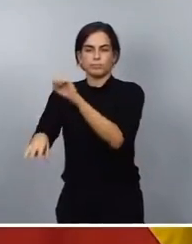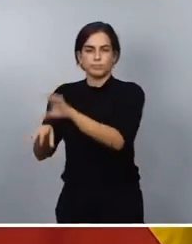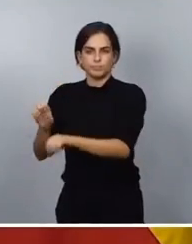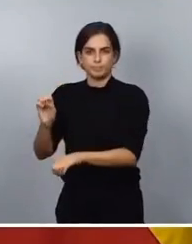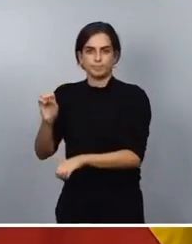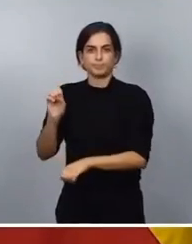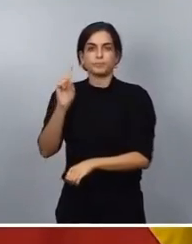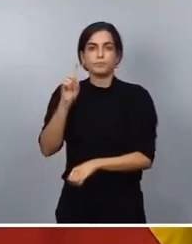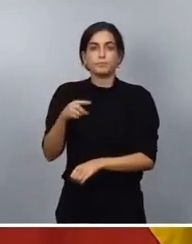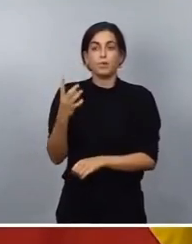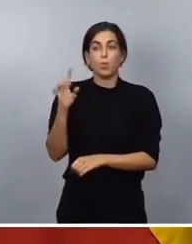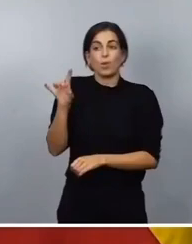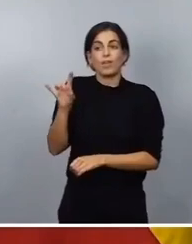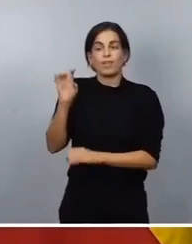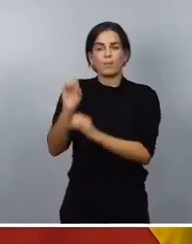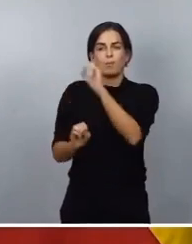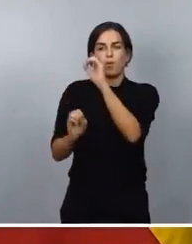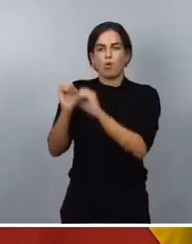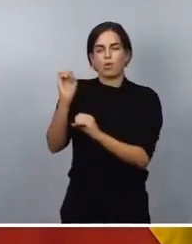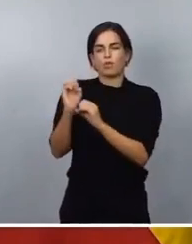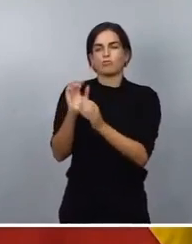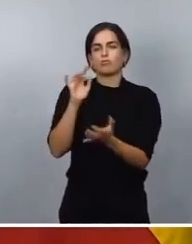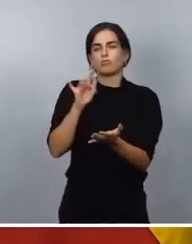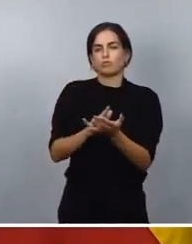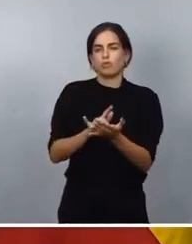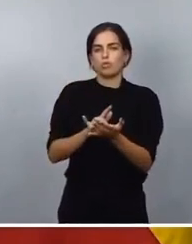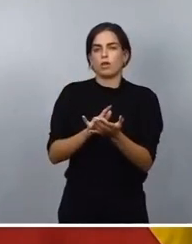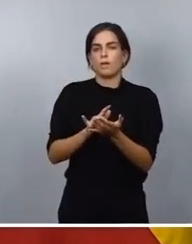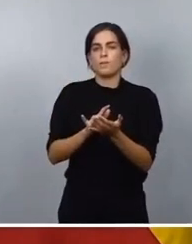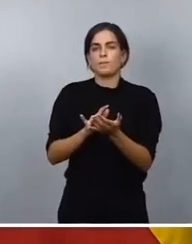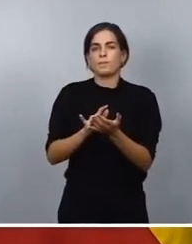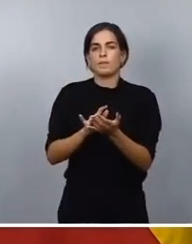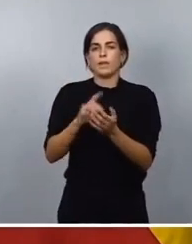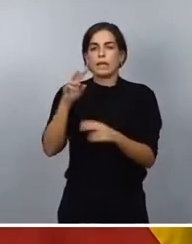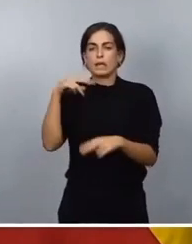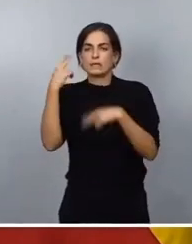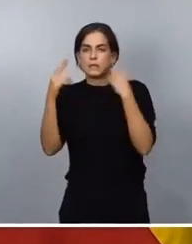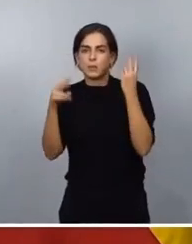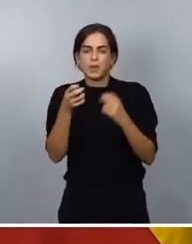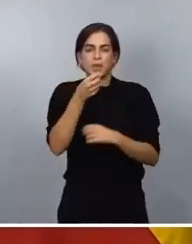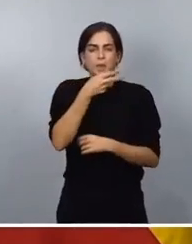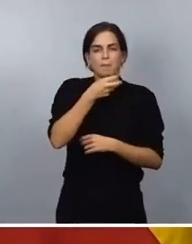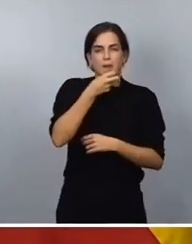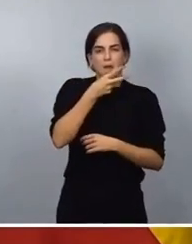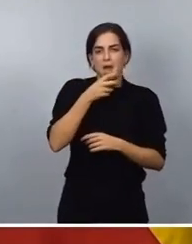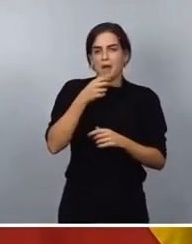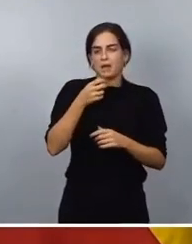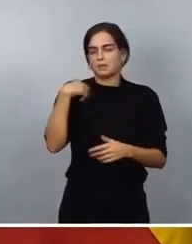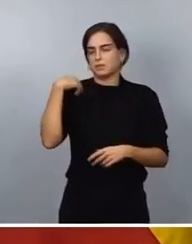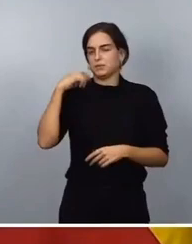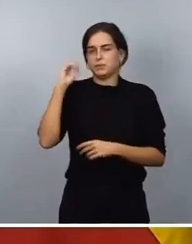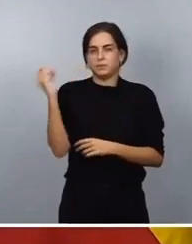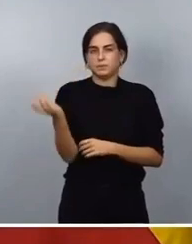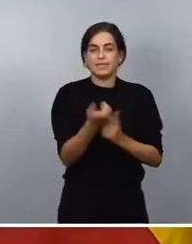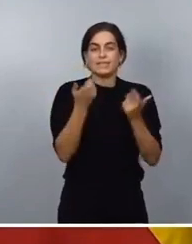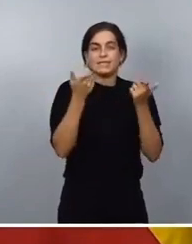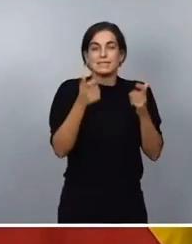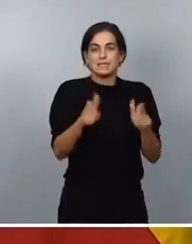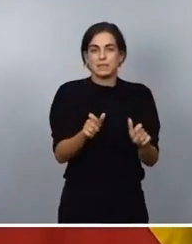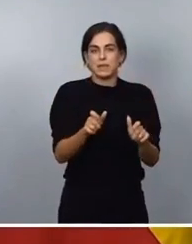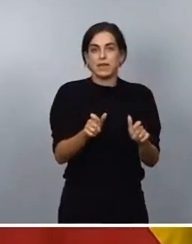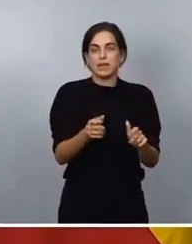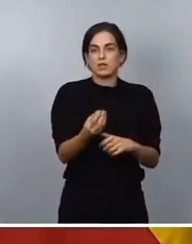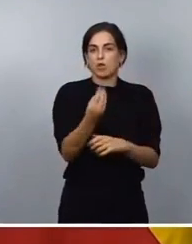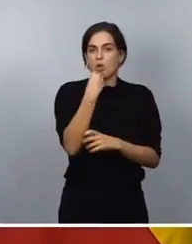% lo es en restaurantes, bares, tabernas, es decir, en el sector Horeca. Por eso